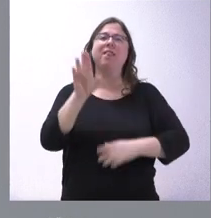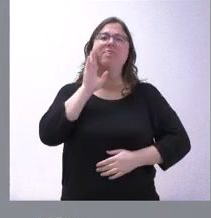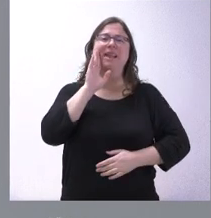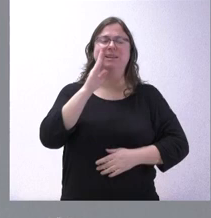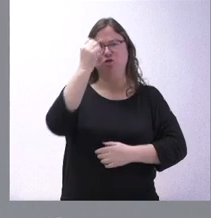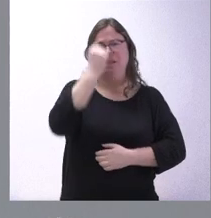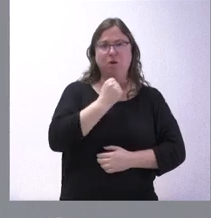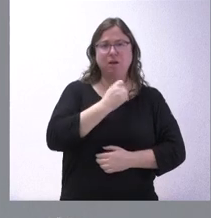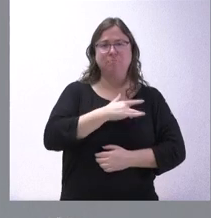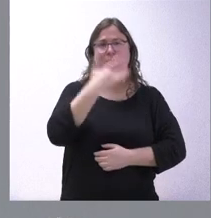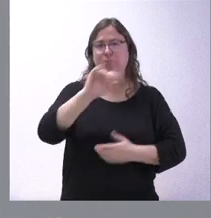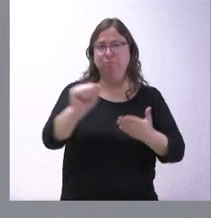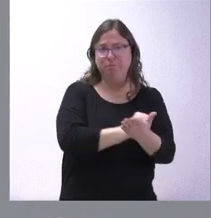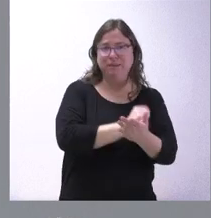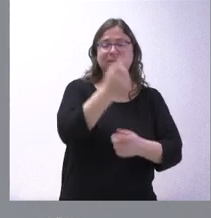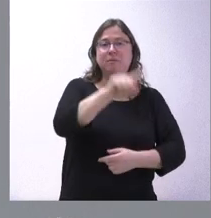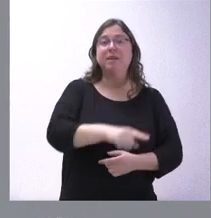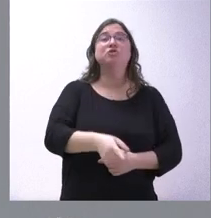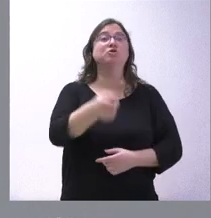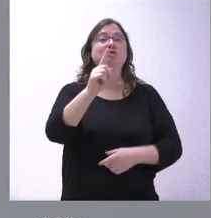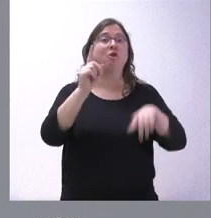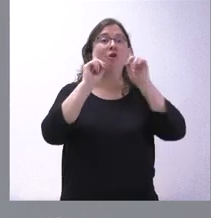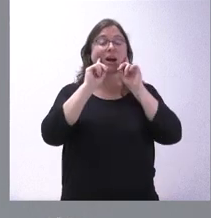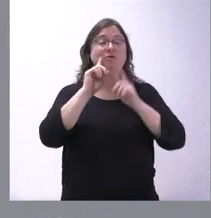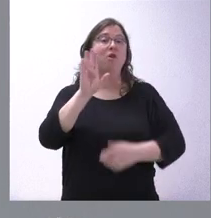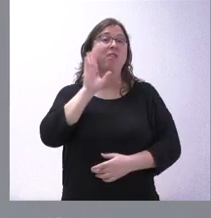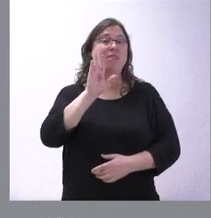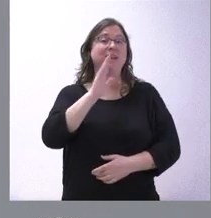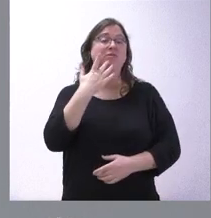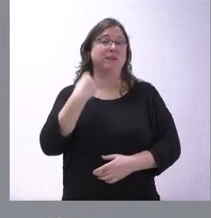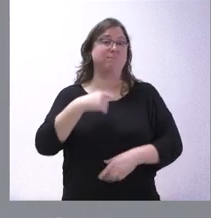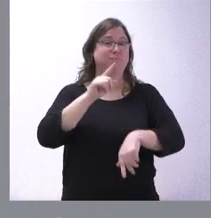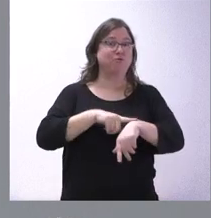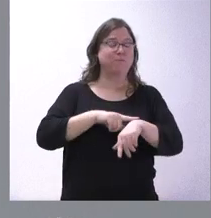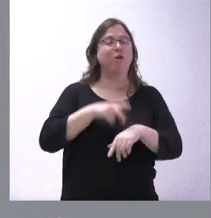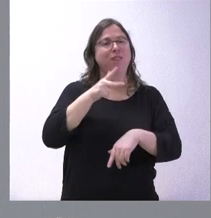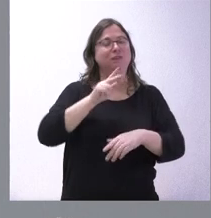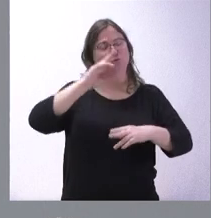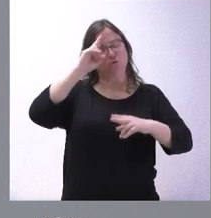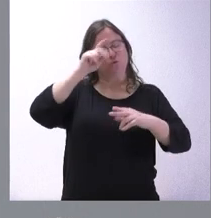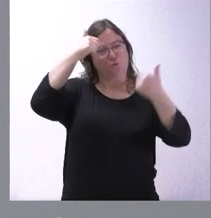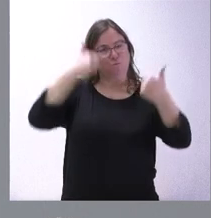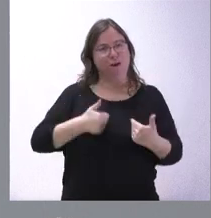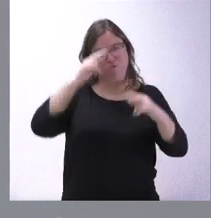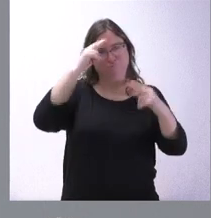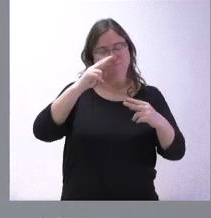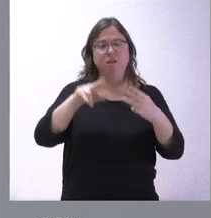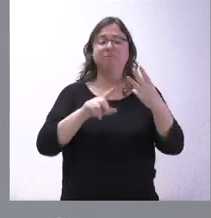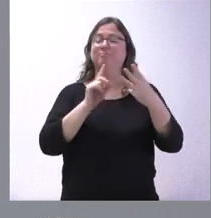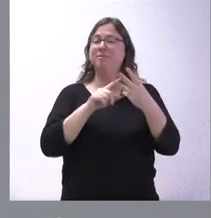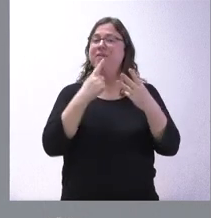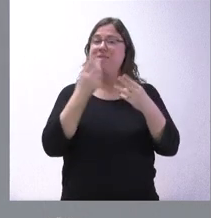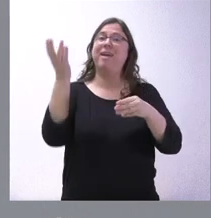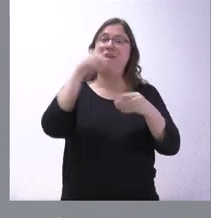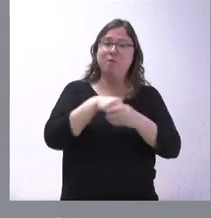amnisteados, pero solo aquellos delitos de terrorismo que fueran compatibles con los derechos humanos. Y ahora lo que se nos está diciendo es que también van a